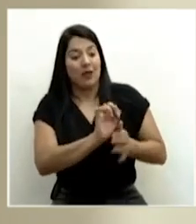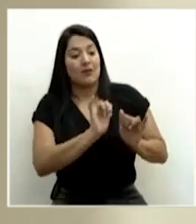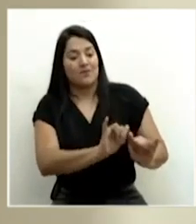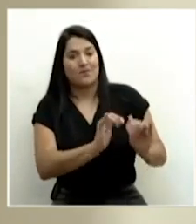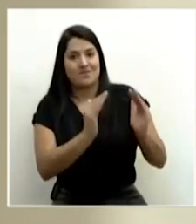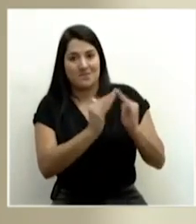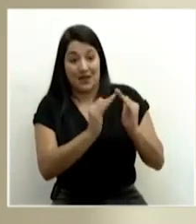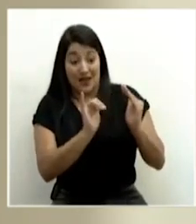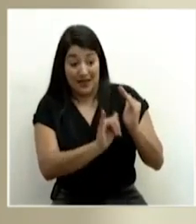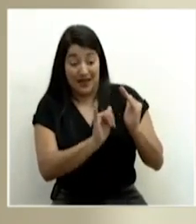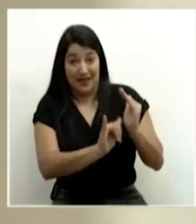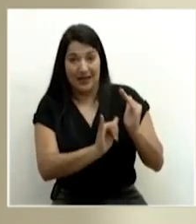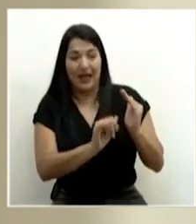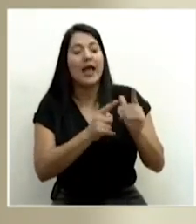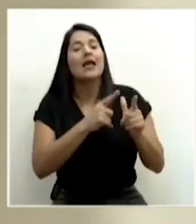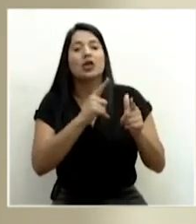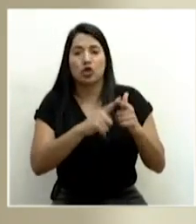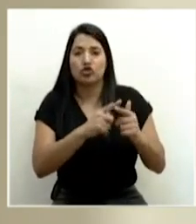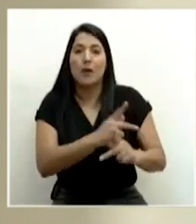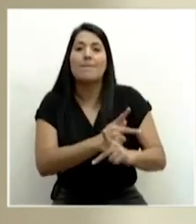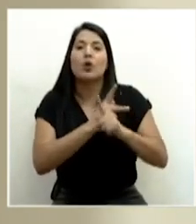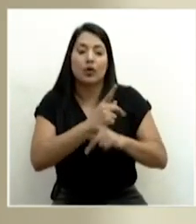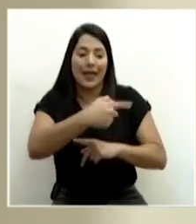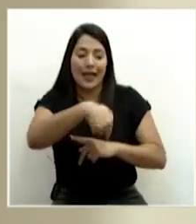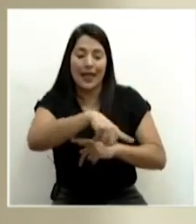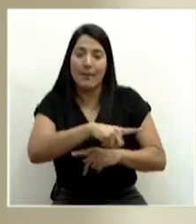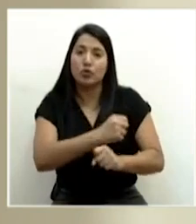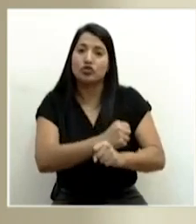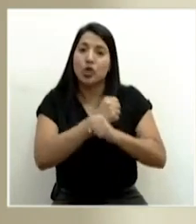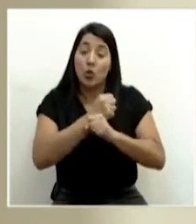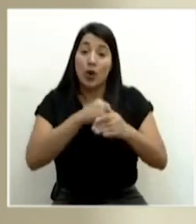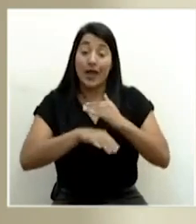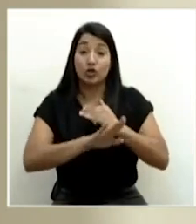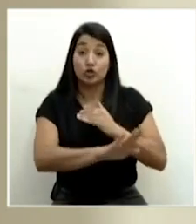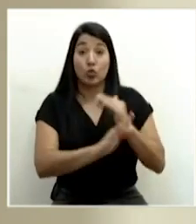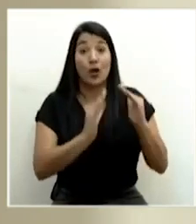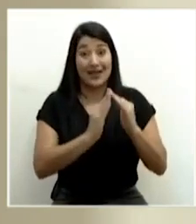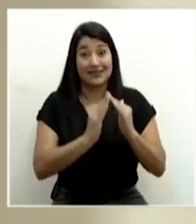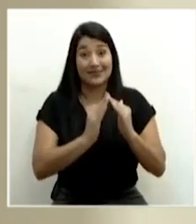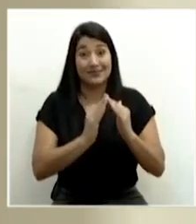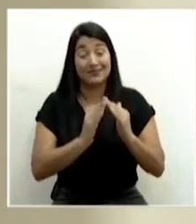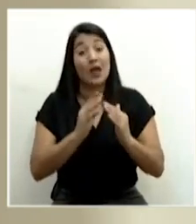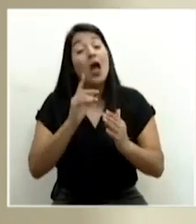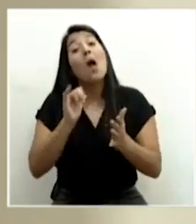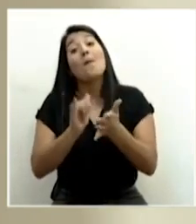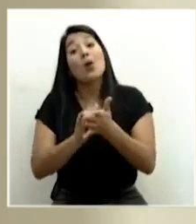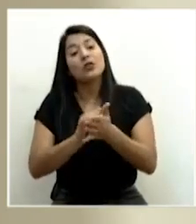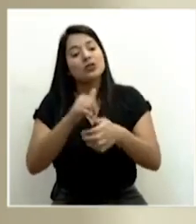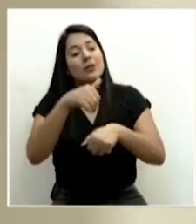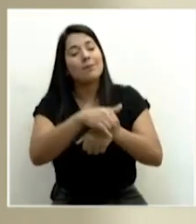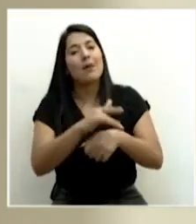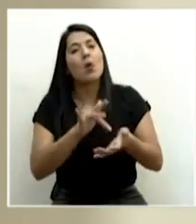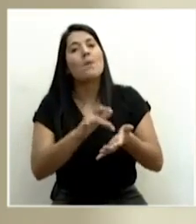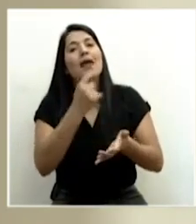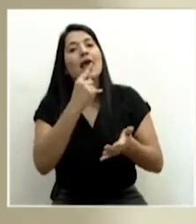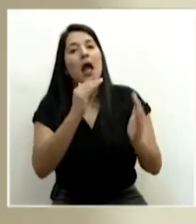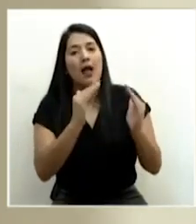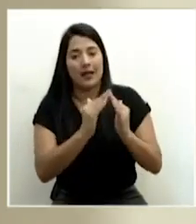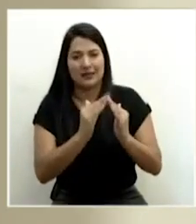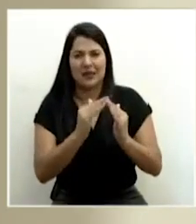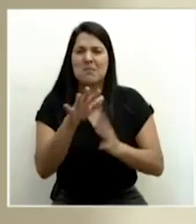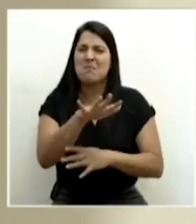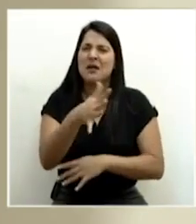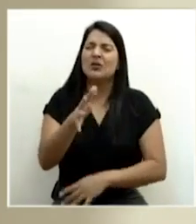y esas personas las mantenemos seguras en su casa. Más o menos entre el 35